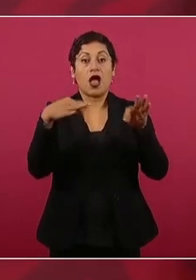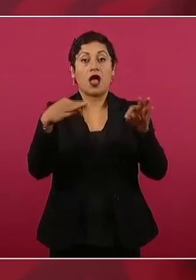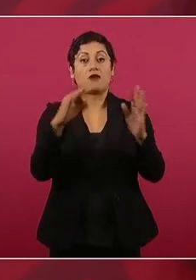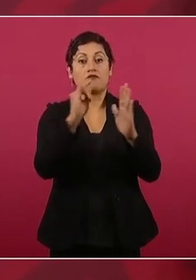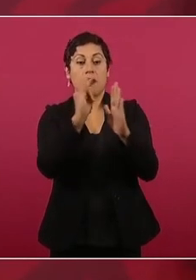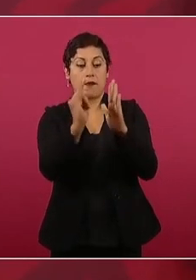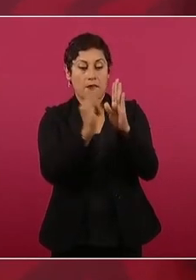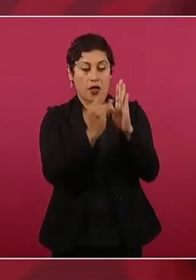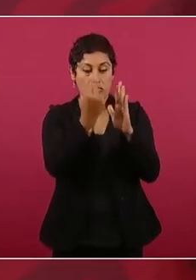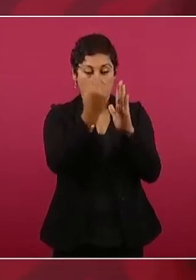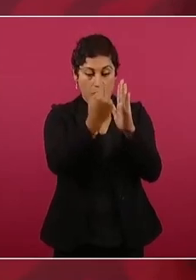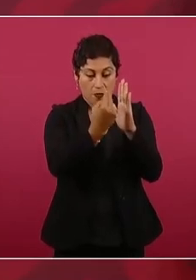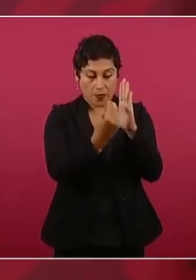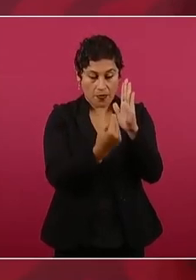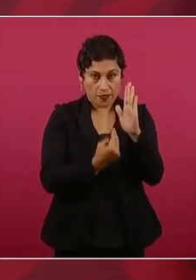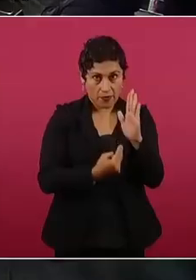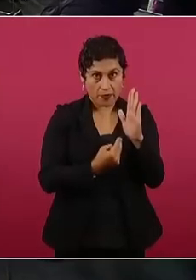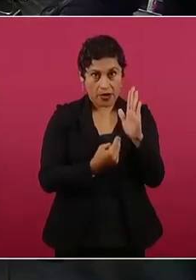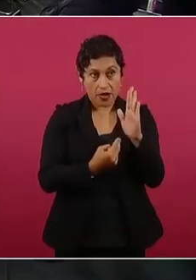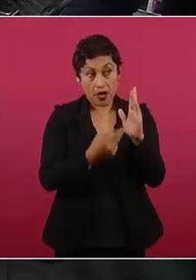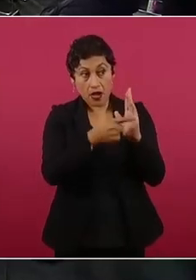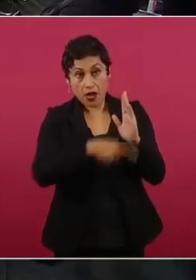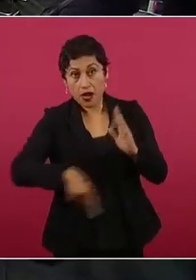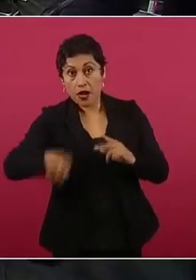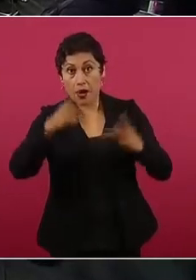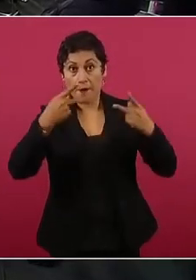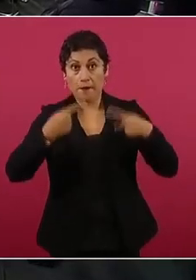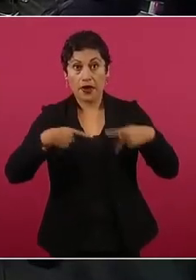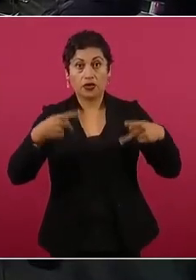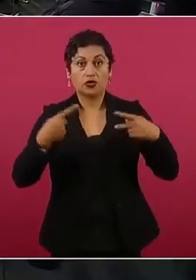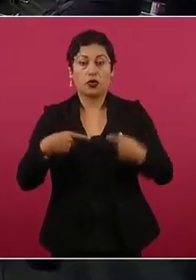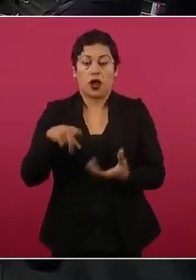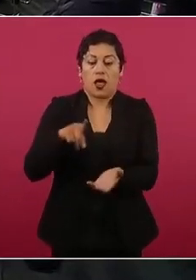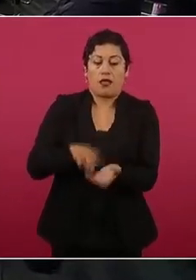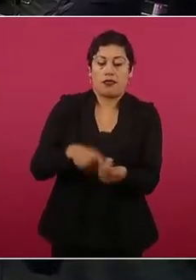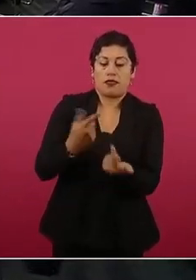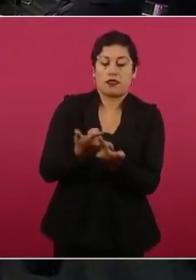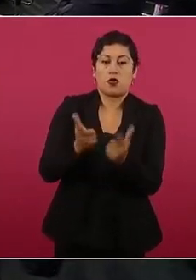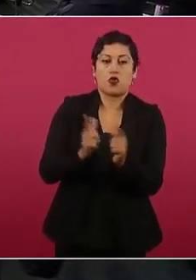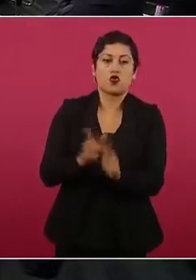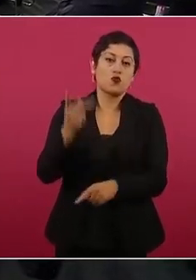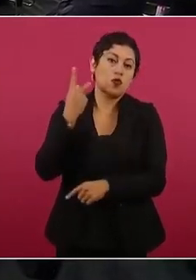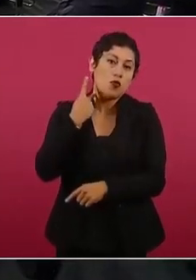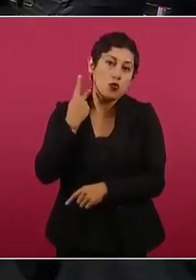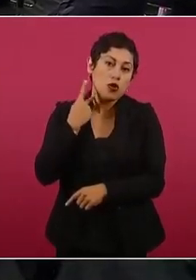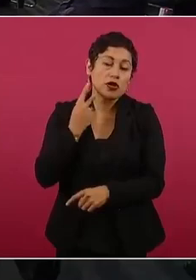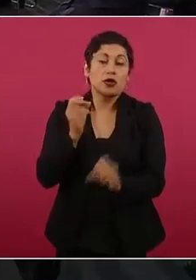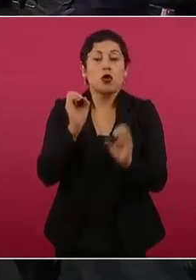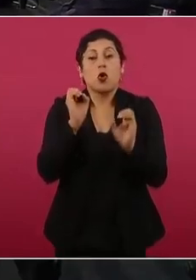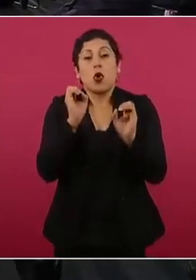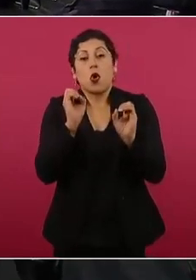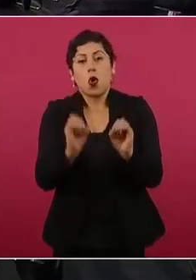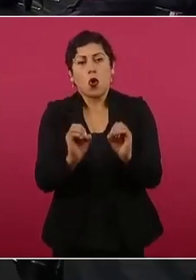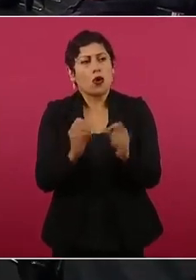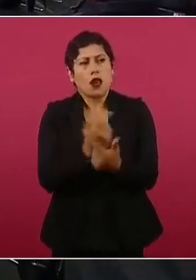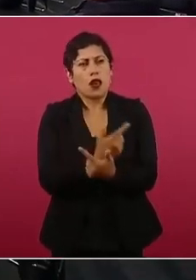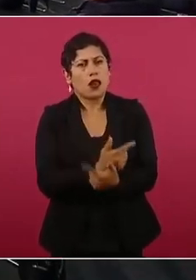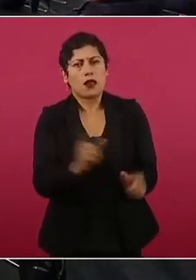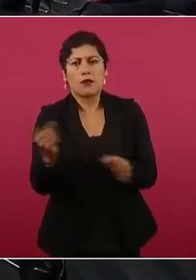militante o quien se inscriba como militante,